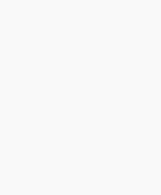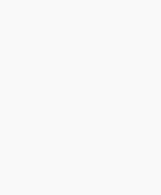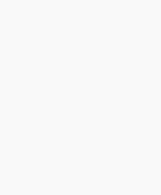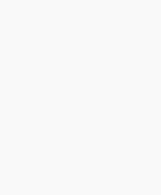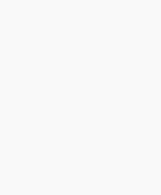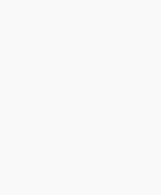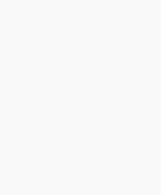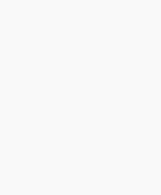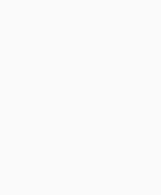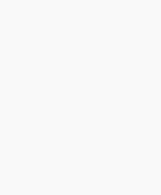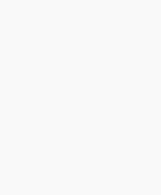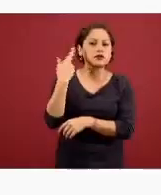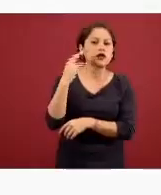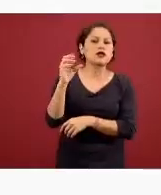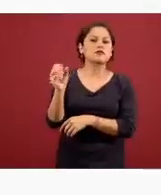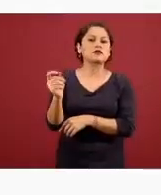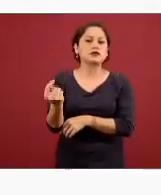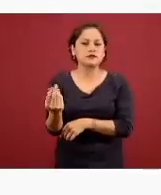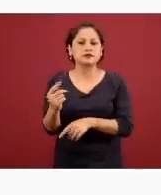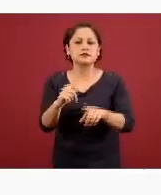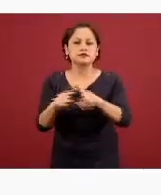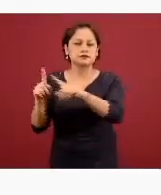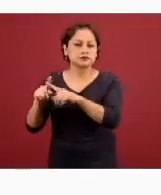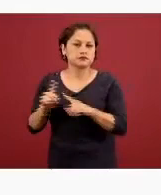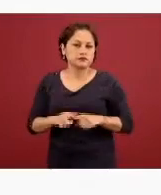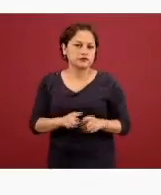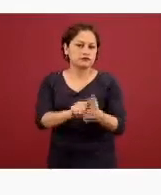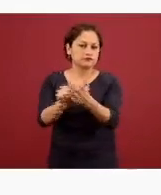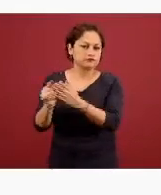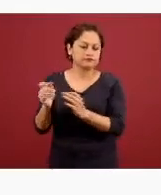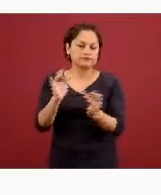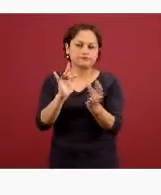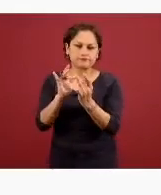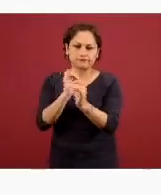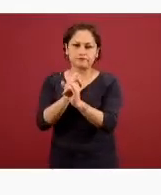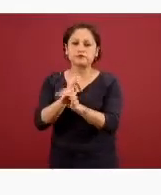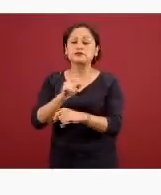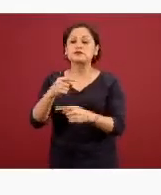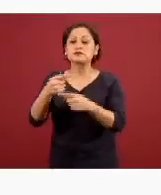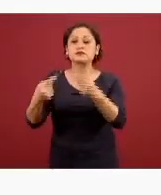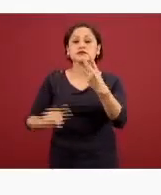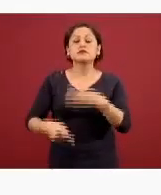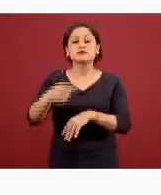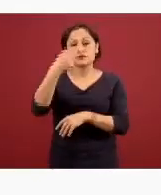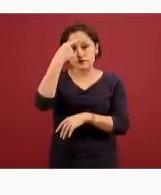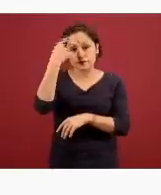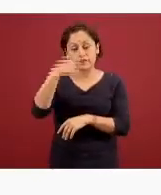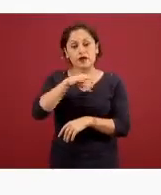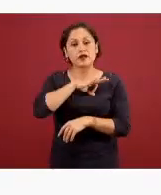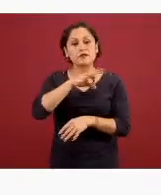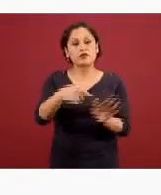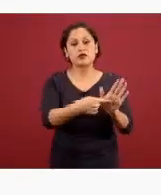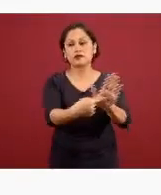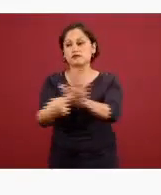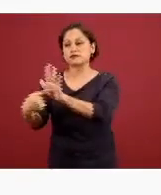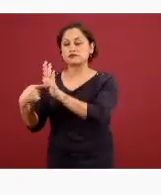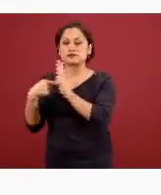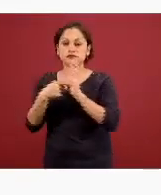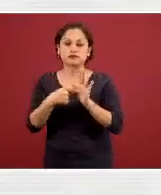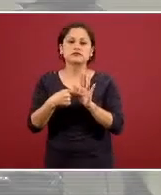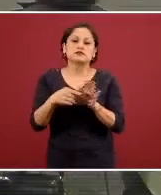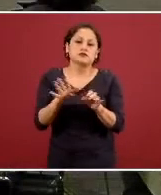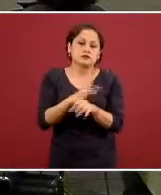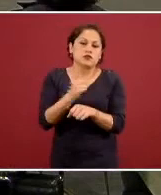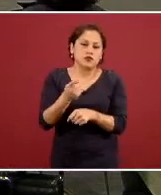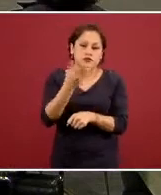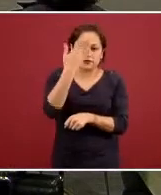personas debido a que en este momento es nuestro principal canal para poder llegar debido a esta sana distancia. La que sigue